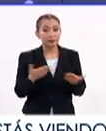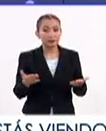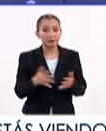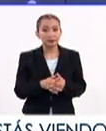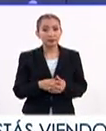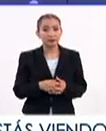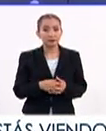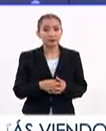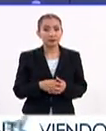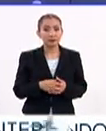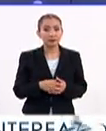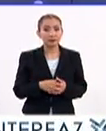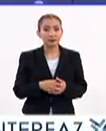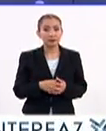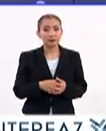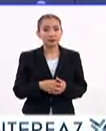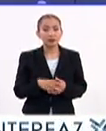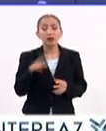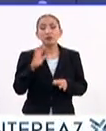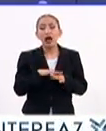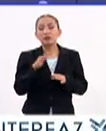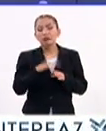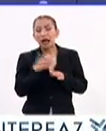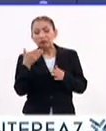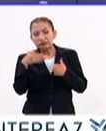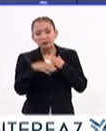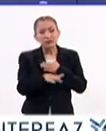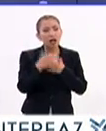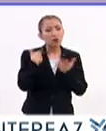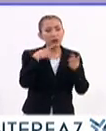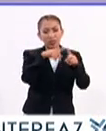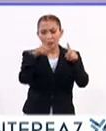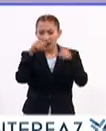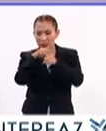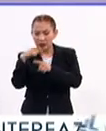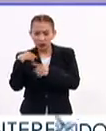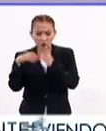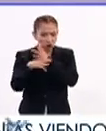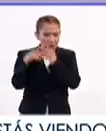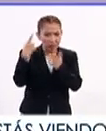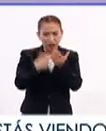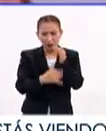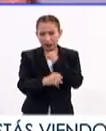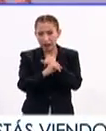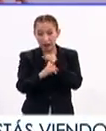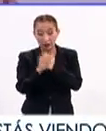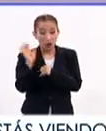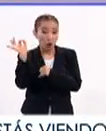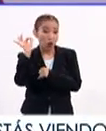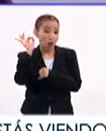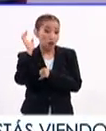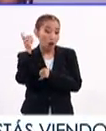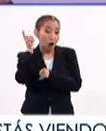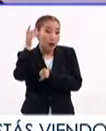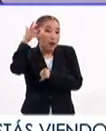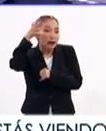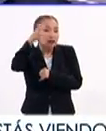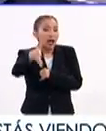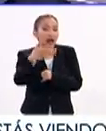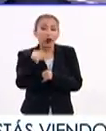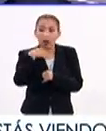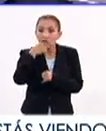estamos cada vez más involucrados en los multitextos, ojalá que el día de mañana no digamos,